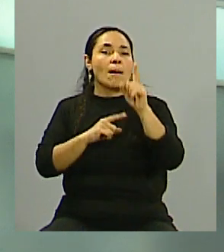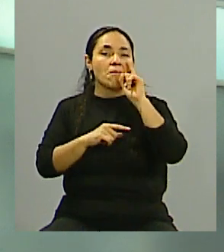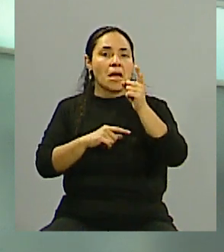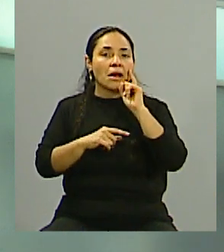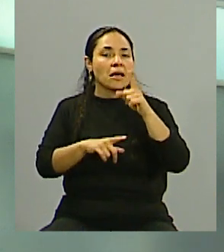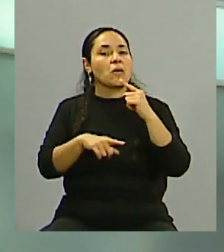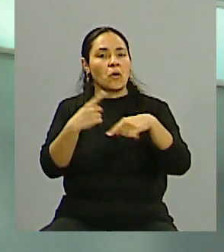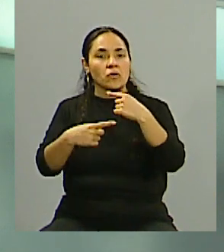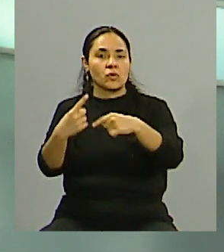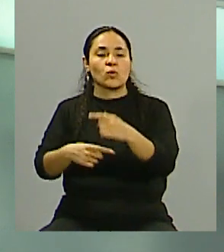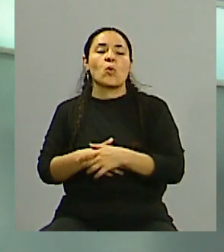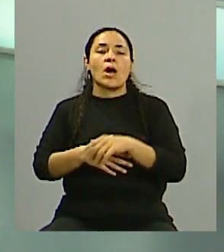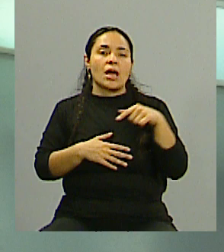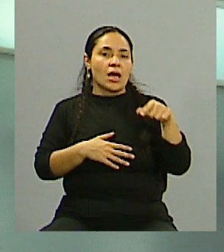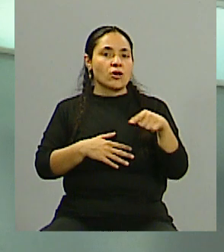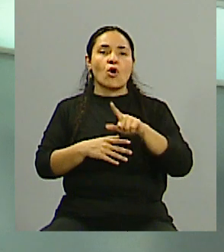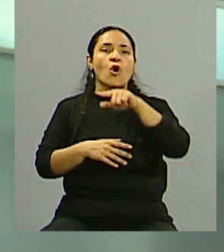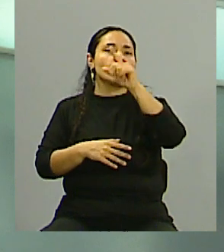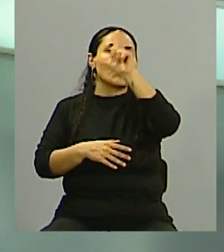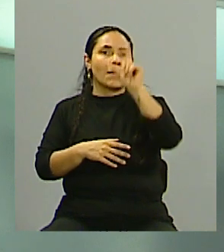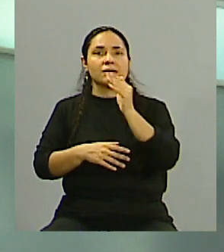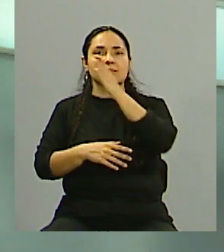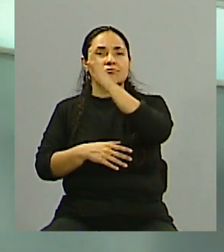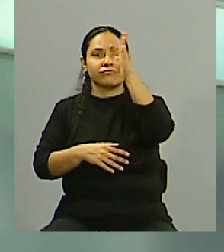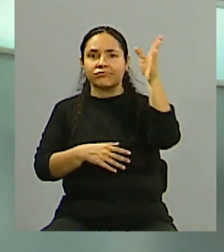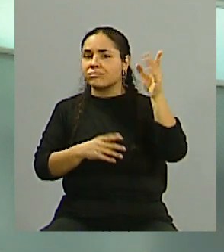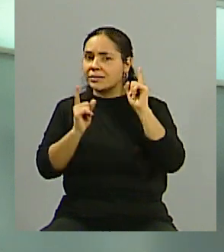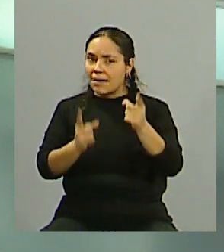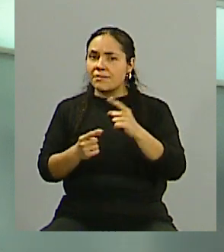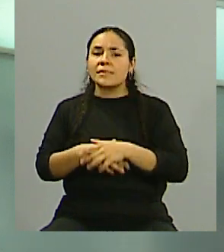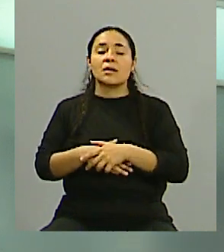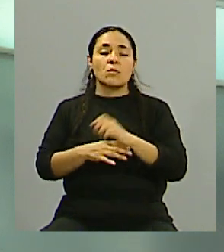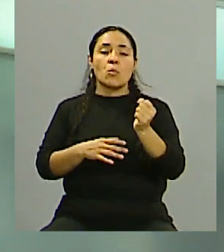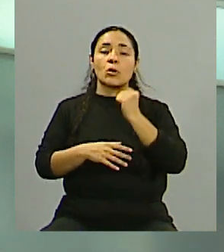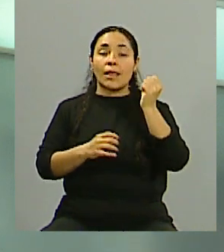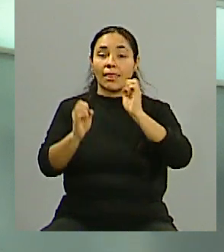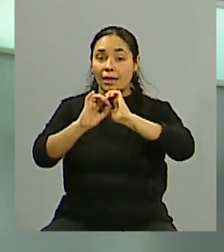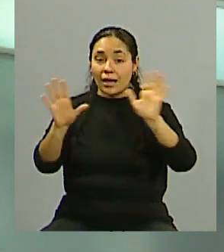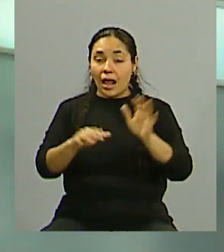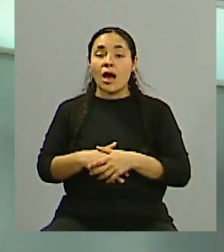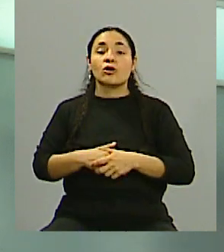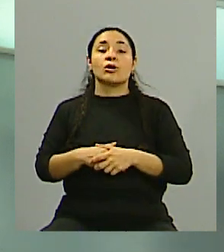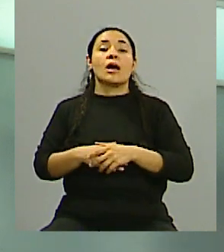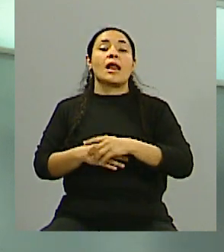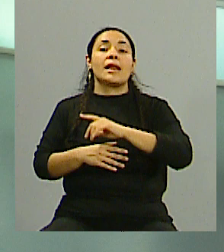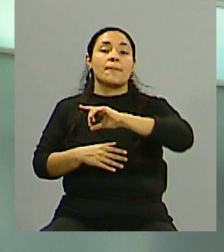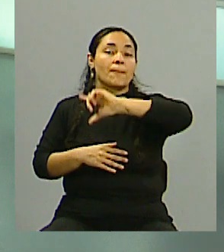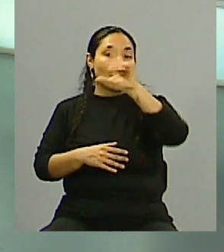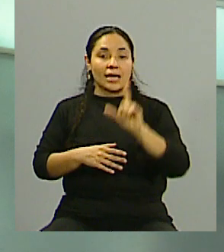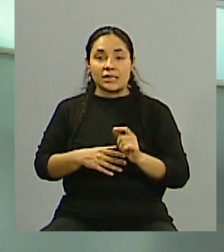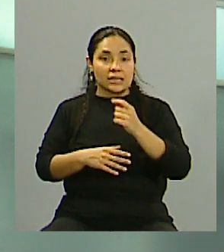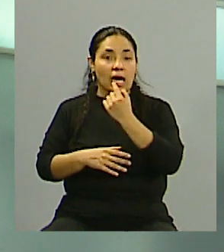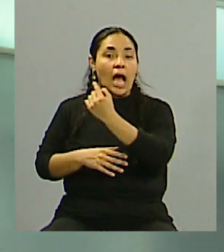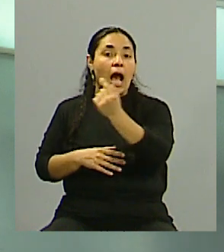estando. Ellos se van a seguir moviendo también en otros países. Esto deja bien claro que justamente cada nación está